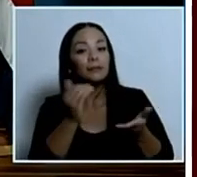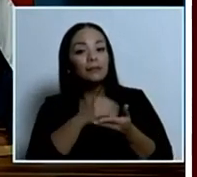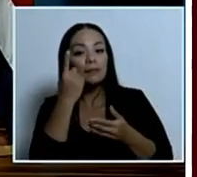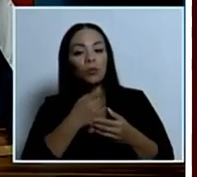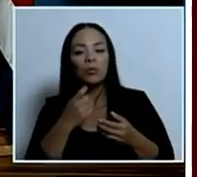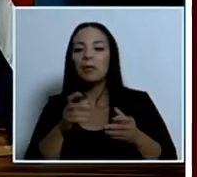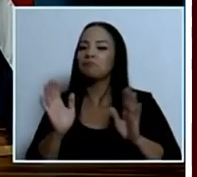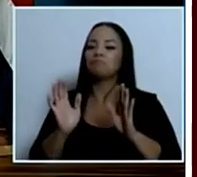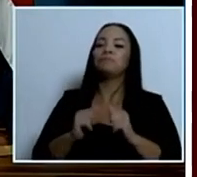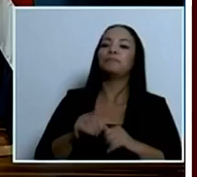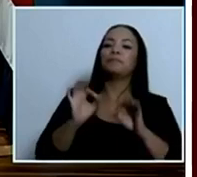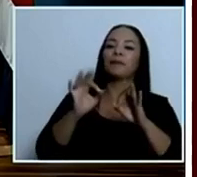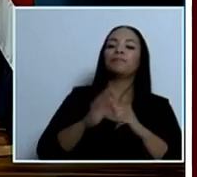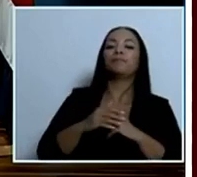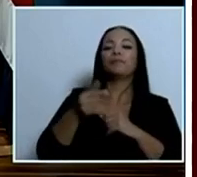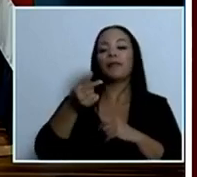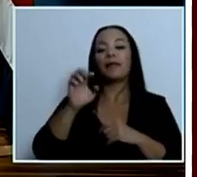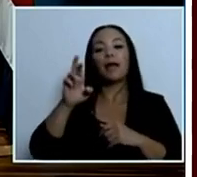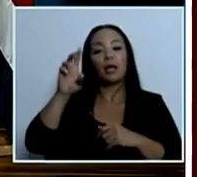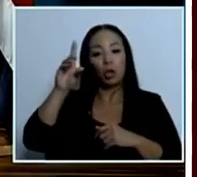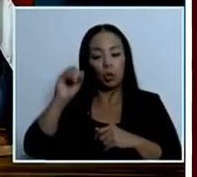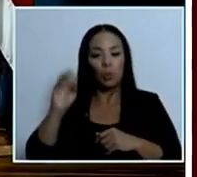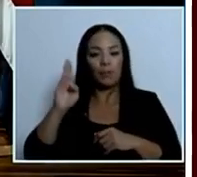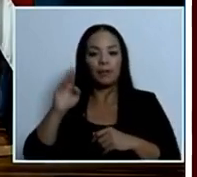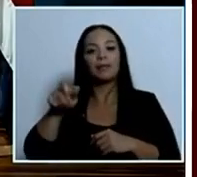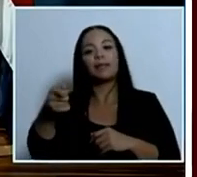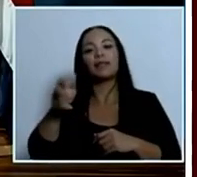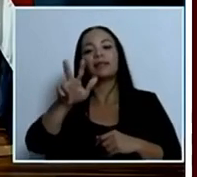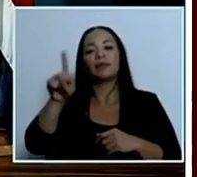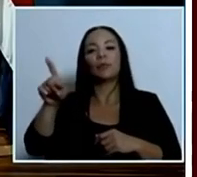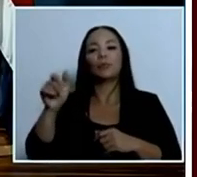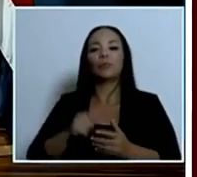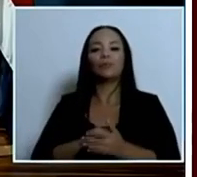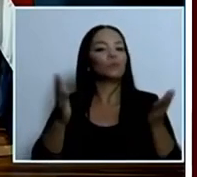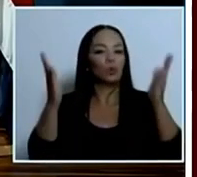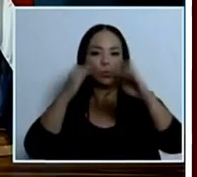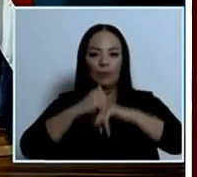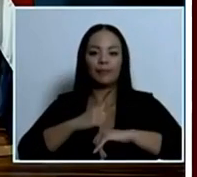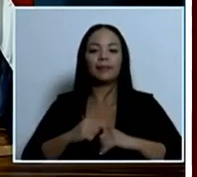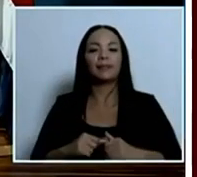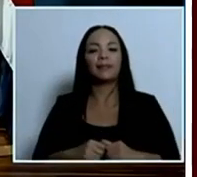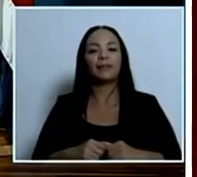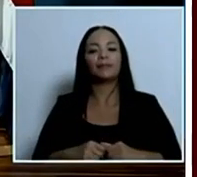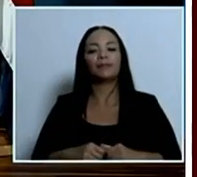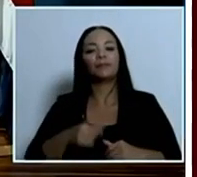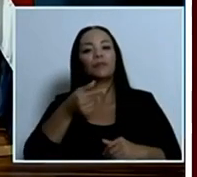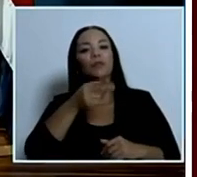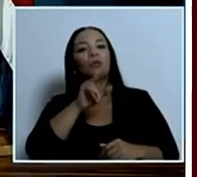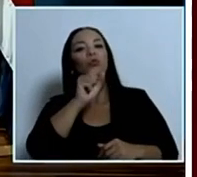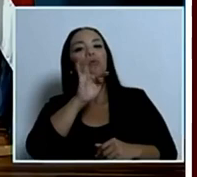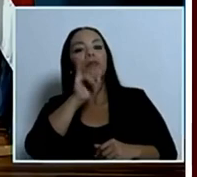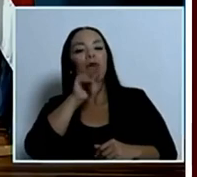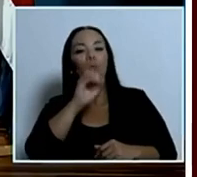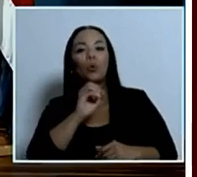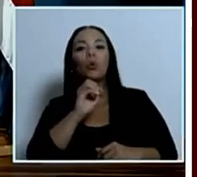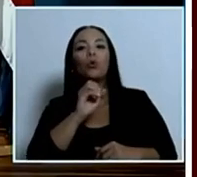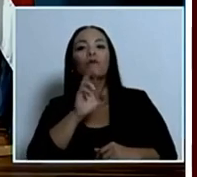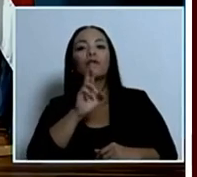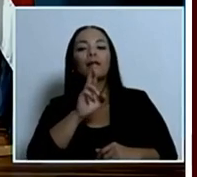continuamos con Gerardo Brenes de Canal 31 gracias no está Gustavo Bretana de Alerta 8